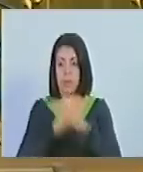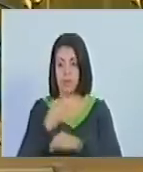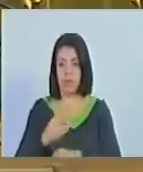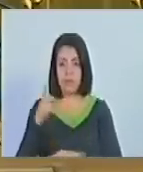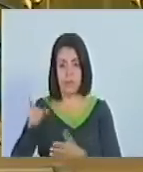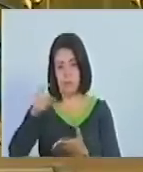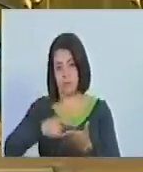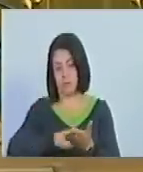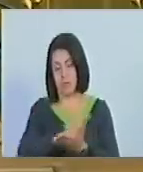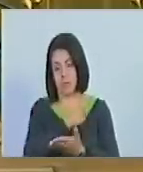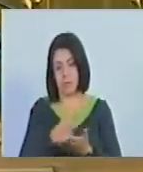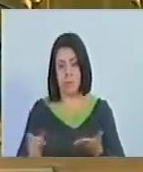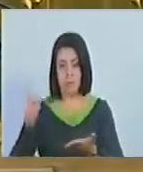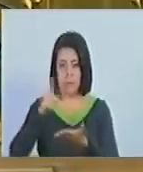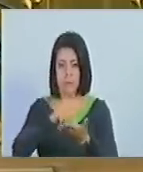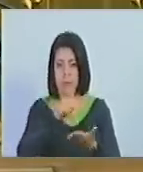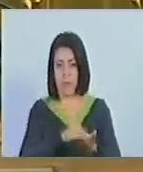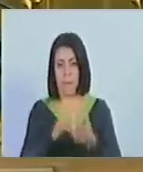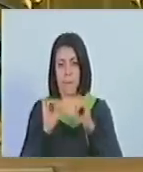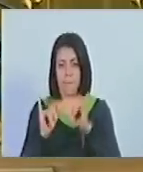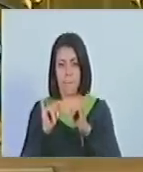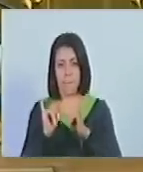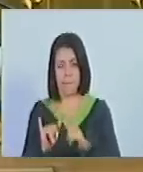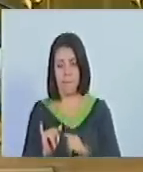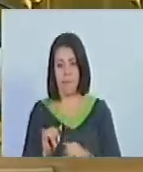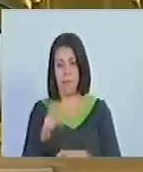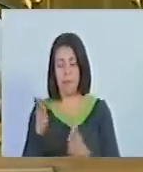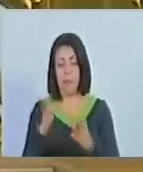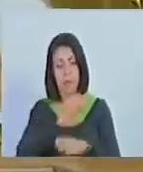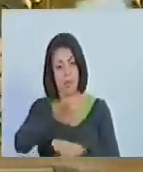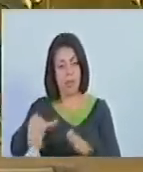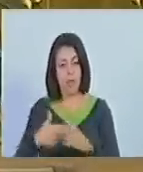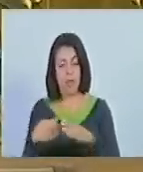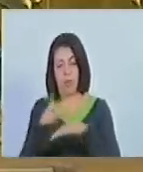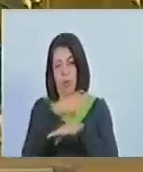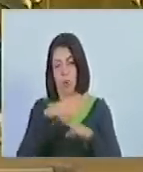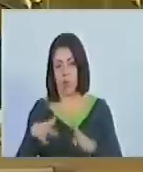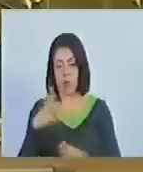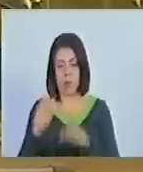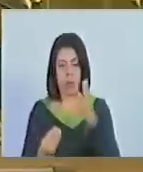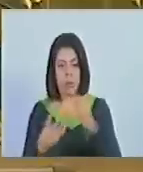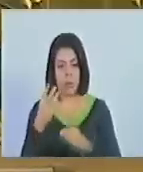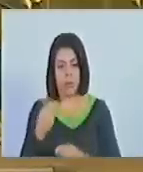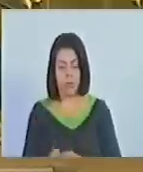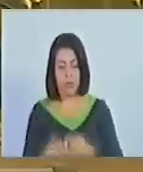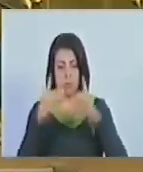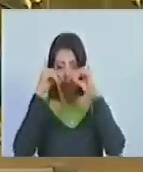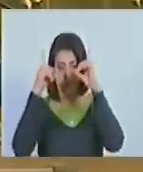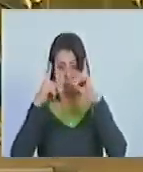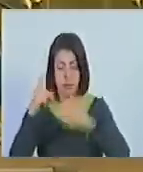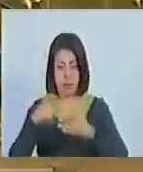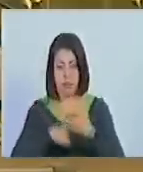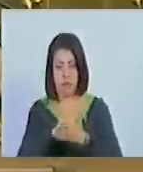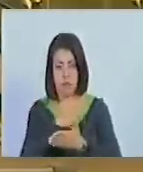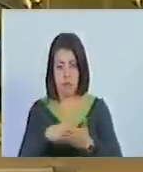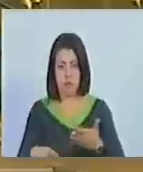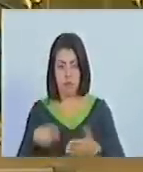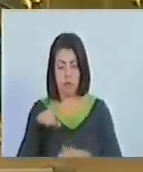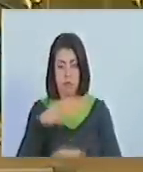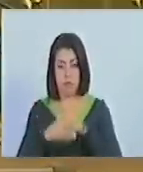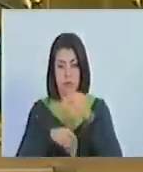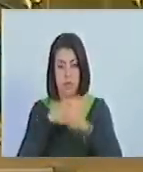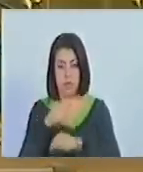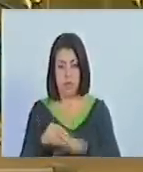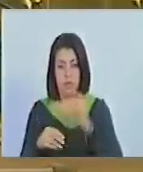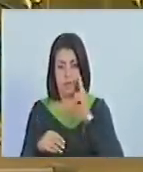revocatoria se presentará directamente ante el colectivo del gobierno comunal. La decisión revocatoria será